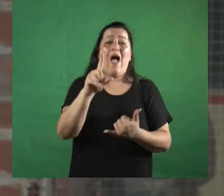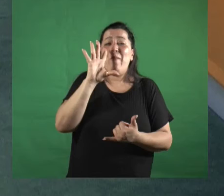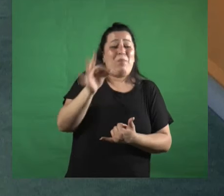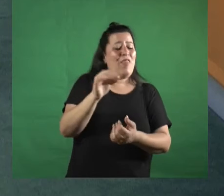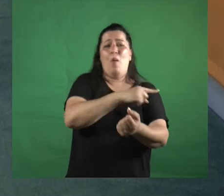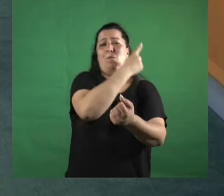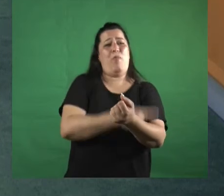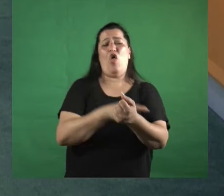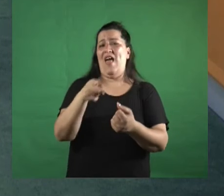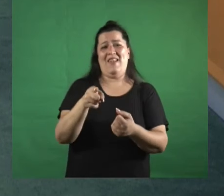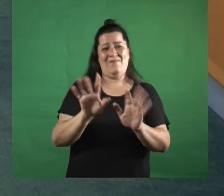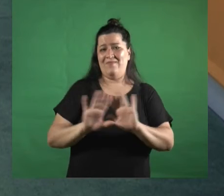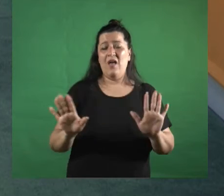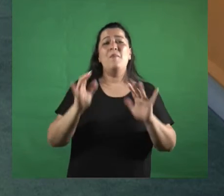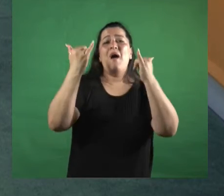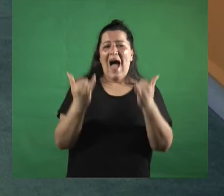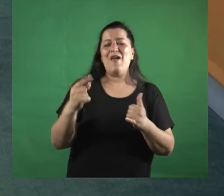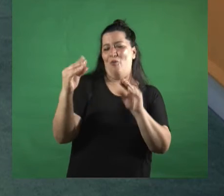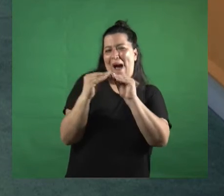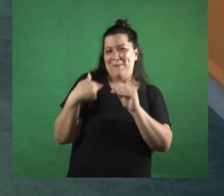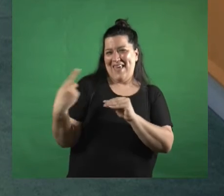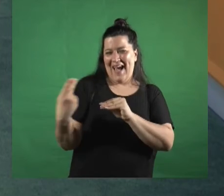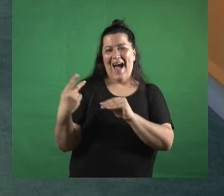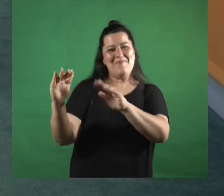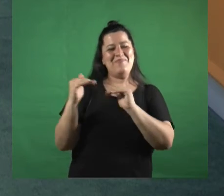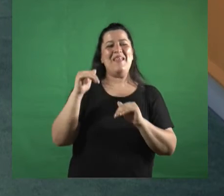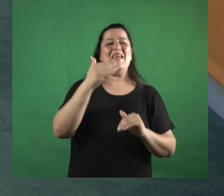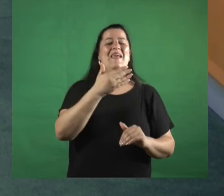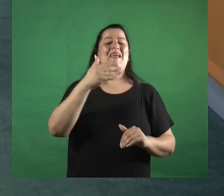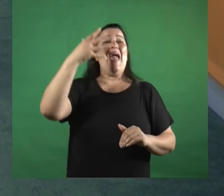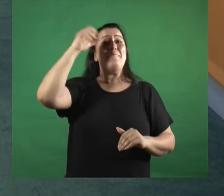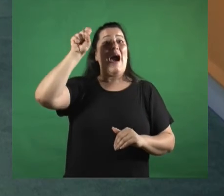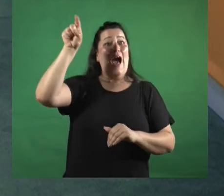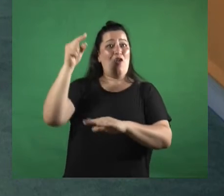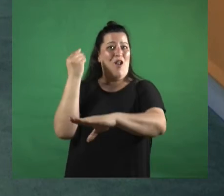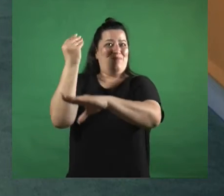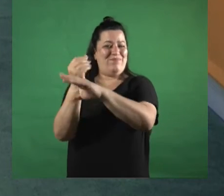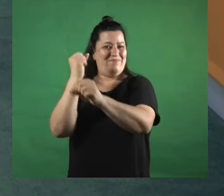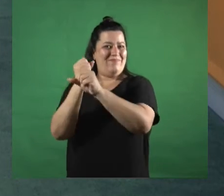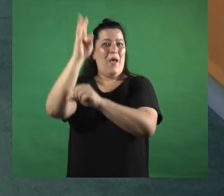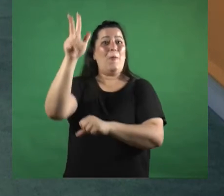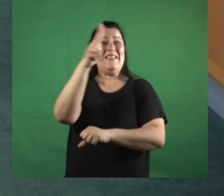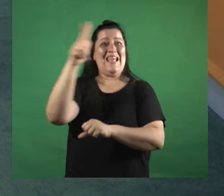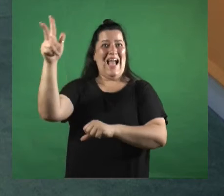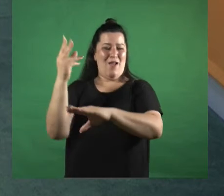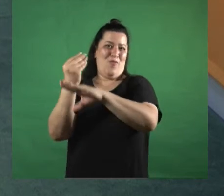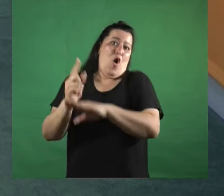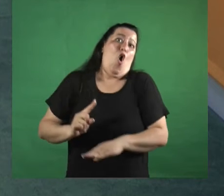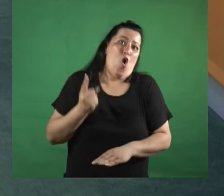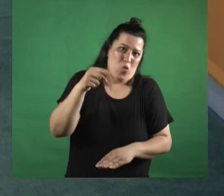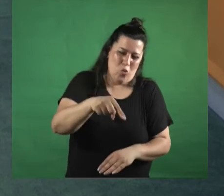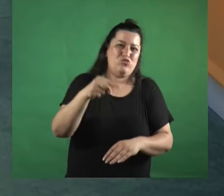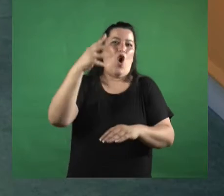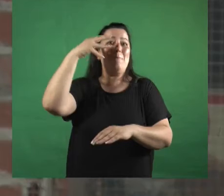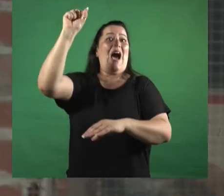tenemos un amigo en común María Fernanda Silva la actual embajadora ante el Vaticano que es un orgullo de mi comunidad la comunidad